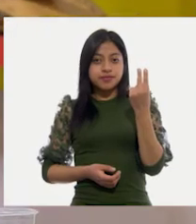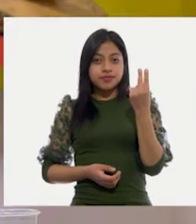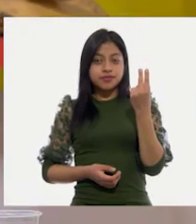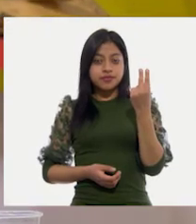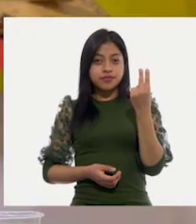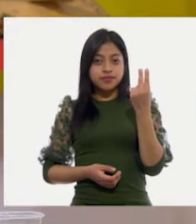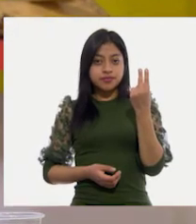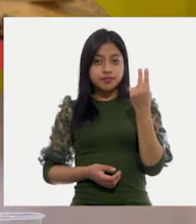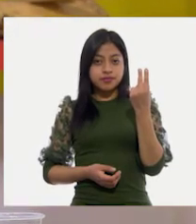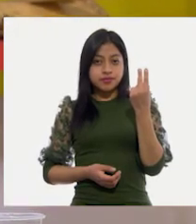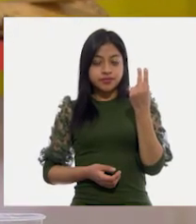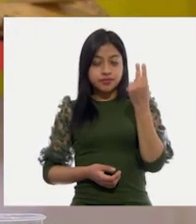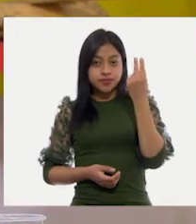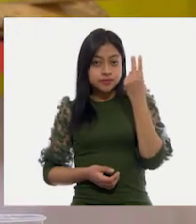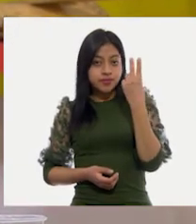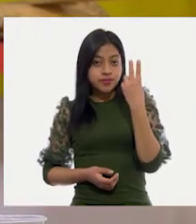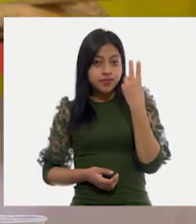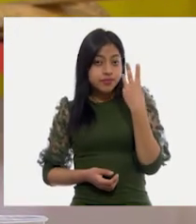Dos...